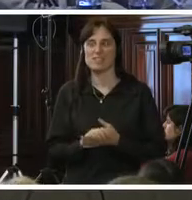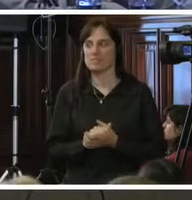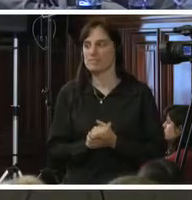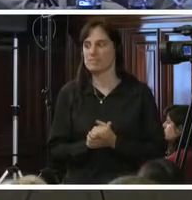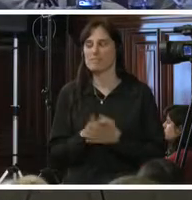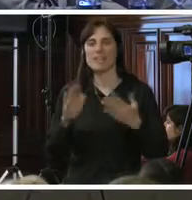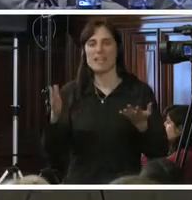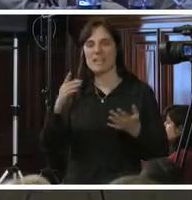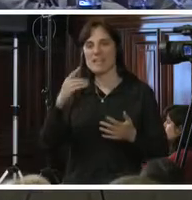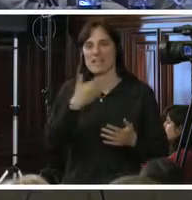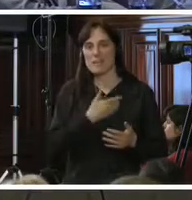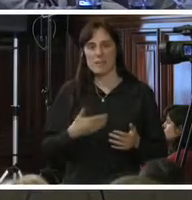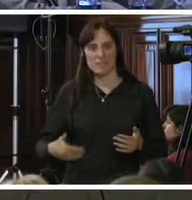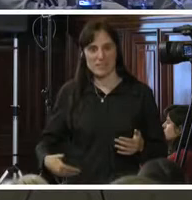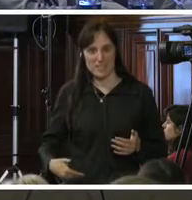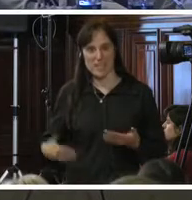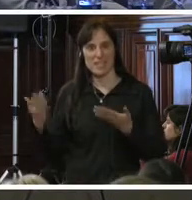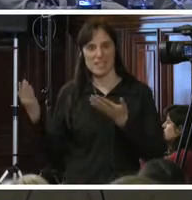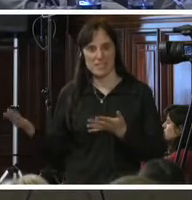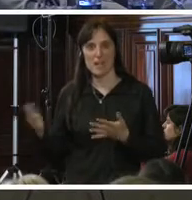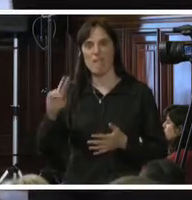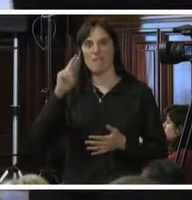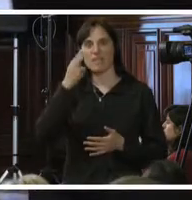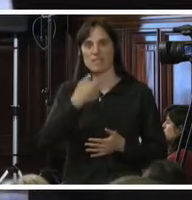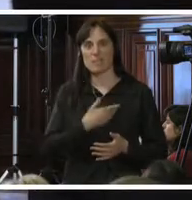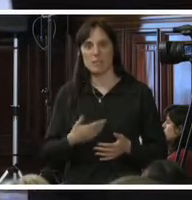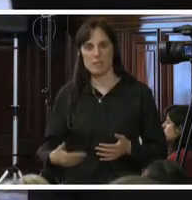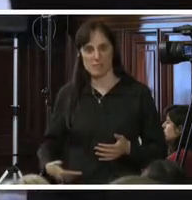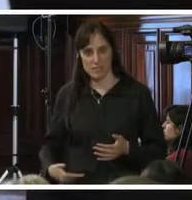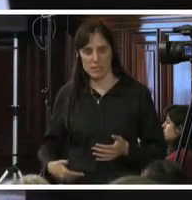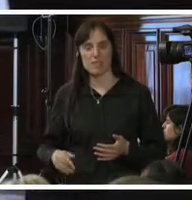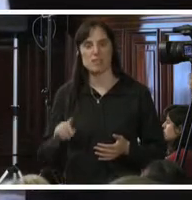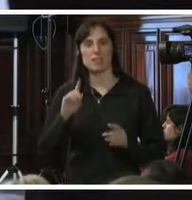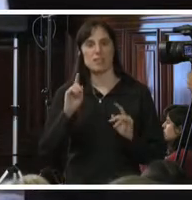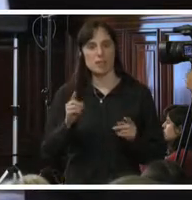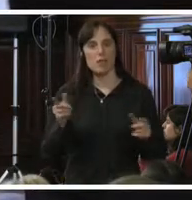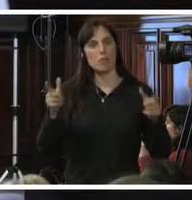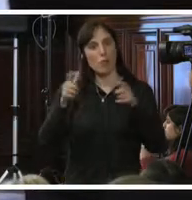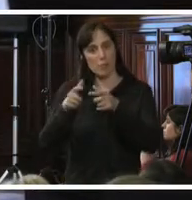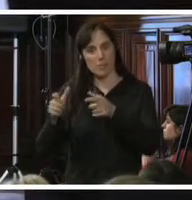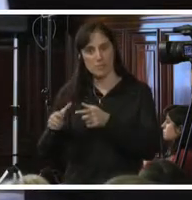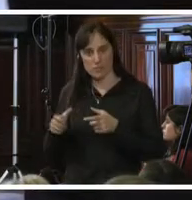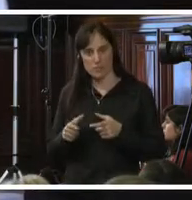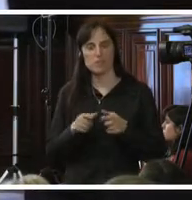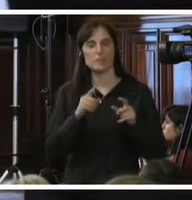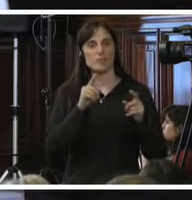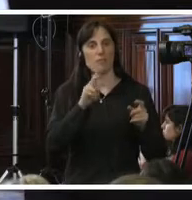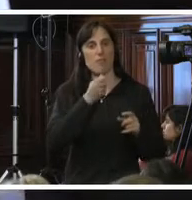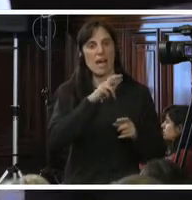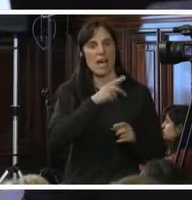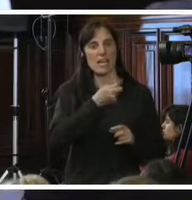Señora Presidenta, Margaret Macaulay, señora Vicepresidenta, señora Esmeralda de Trotiño, señores comisionados, Luis Ernesto Vargas,